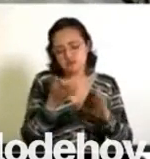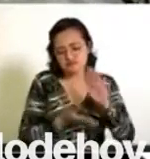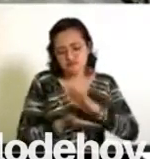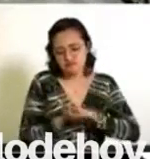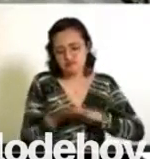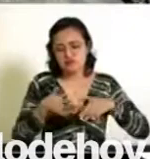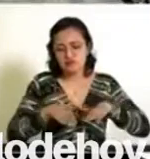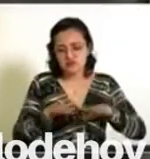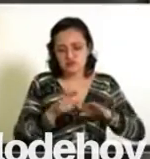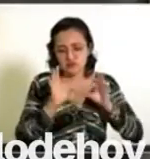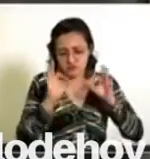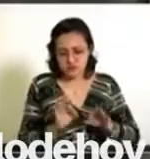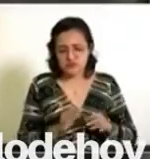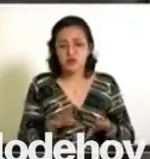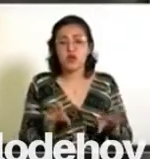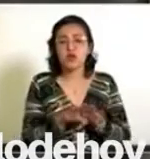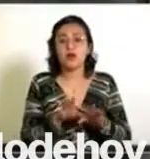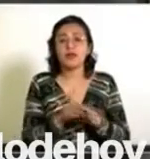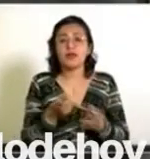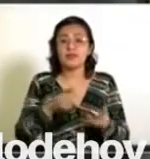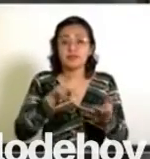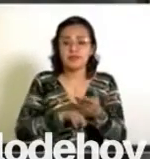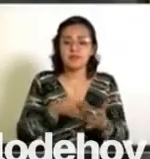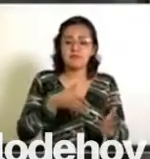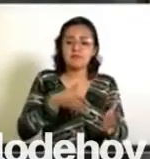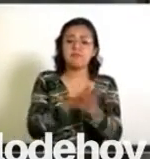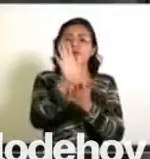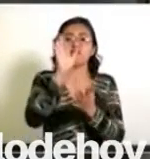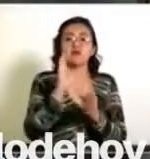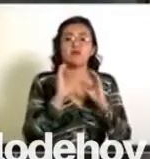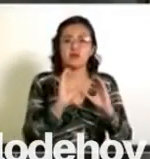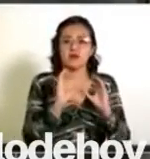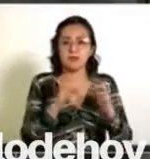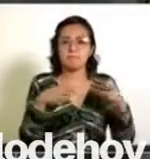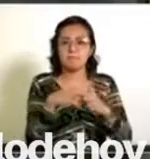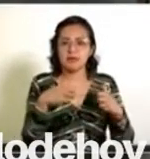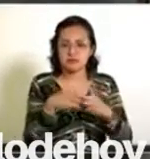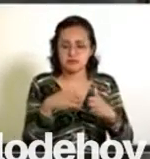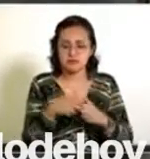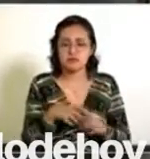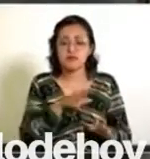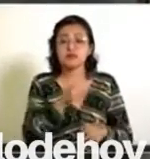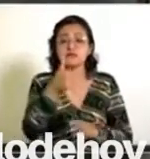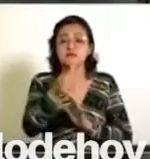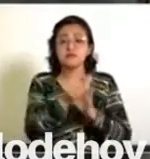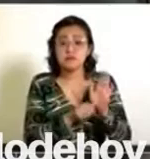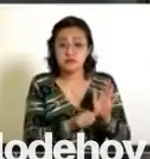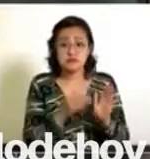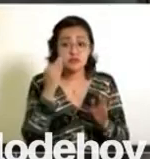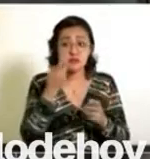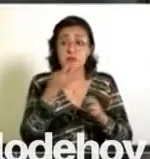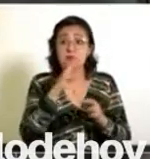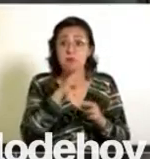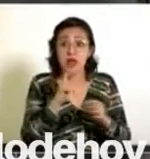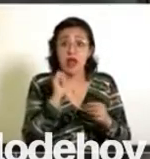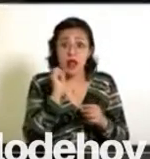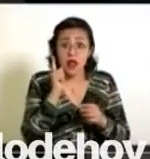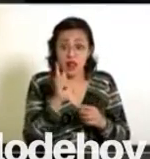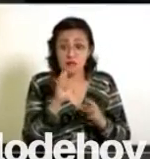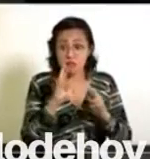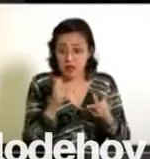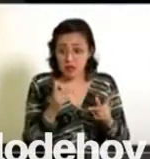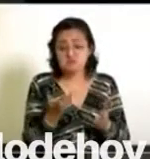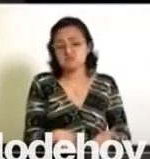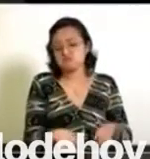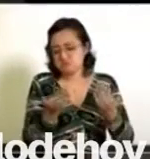es de termoplástico antiderrapante, con una garantía de seis meses por fallas de fabricación